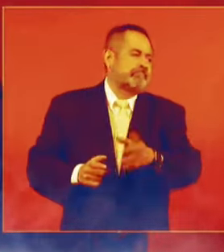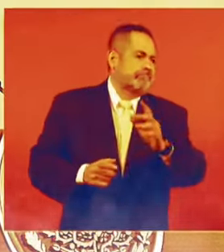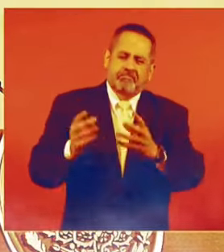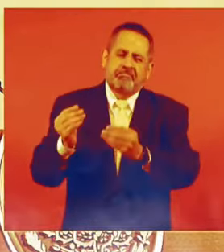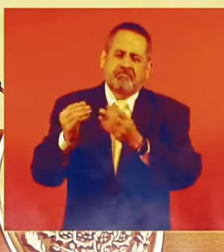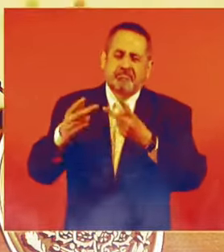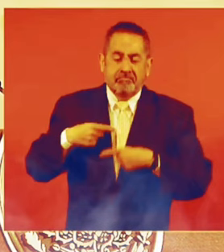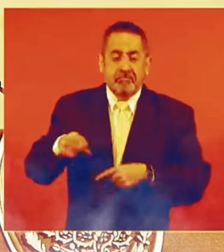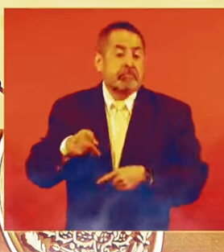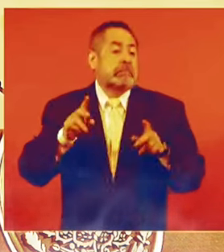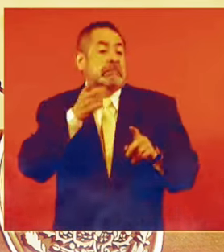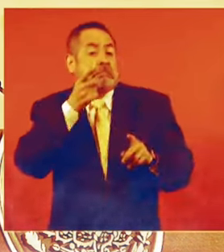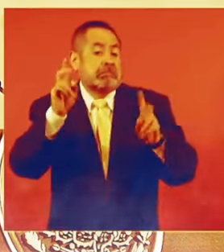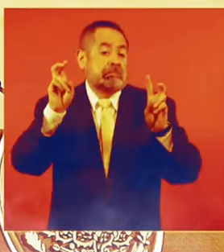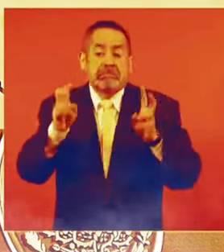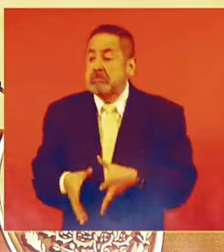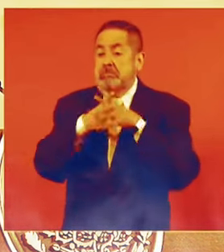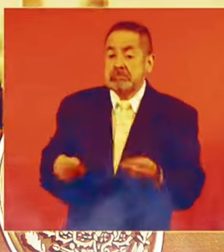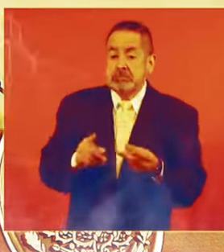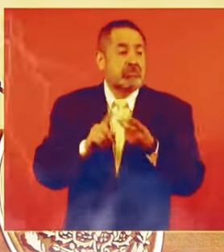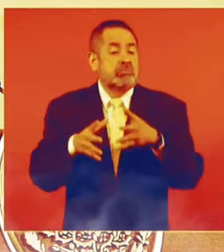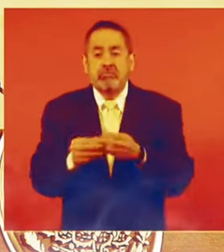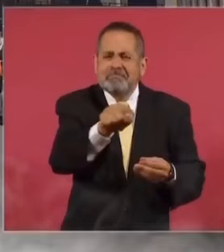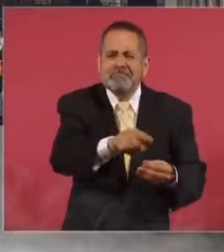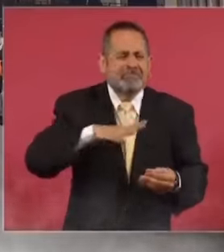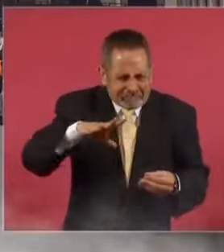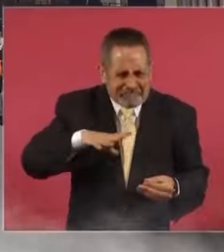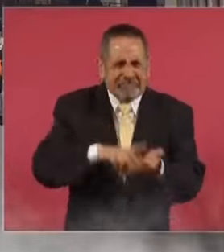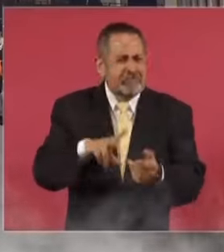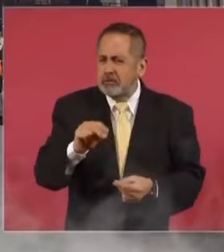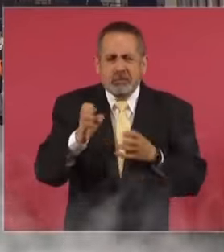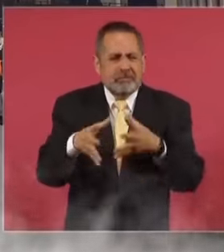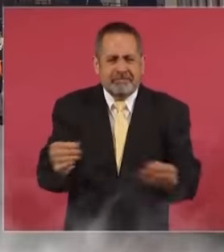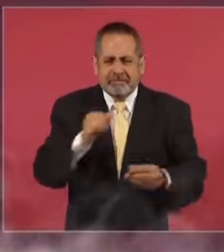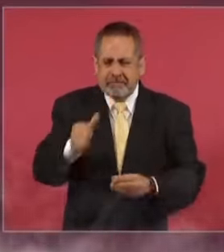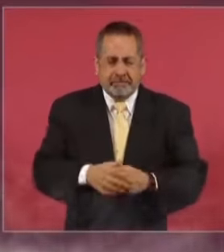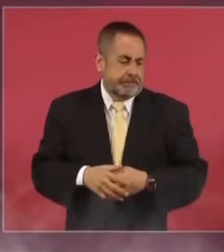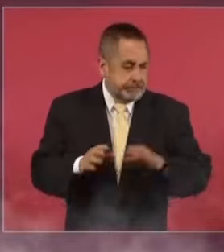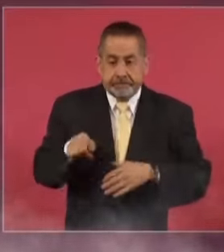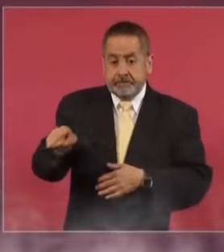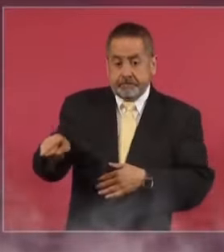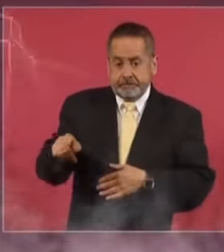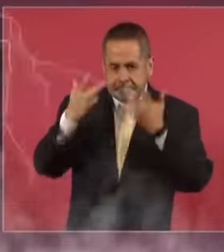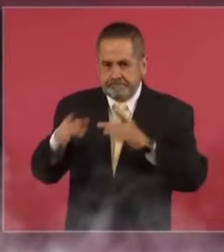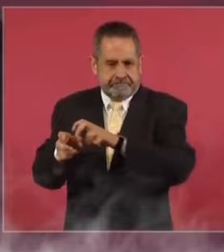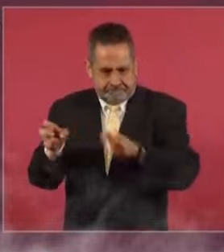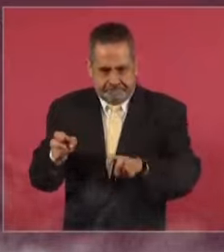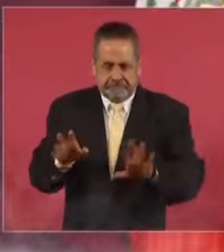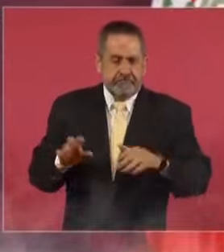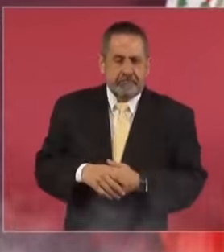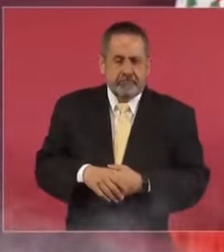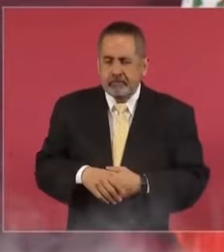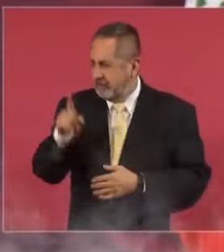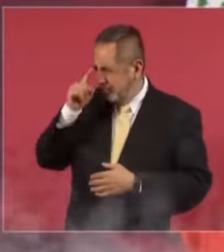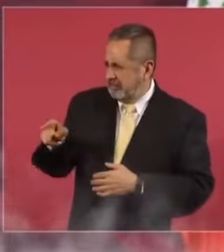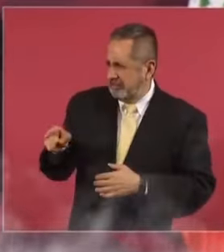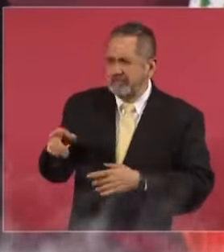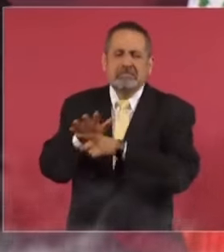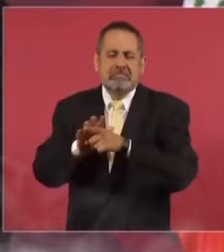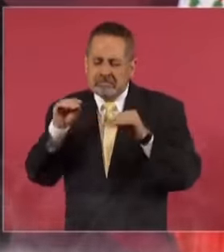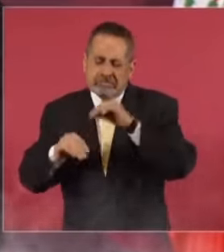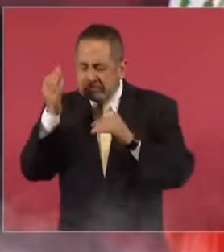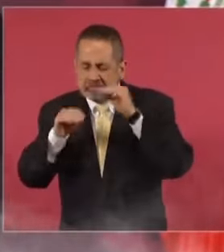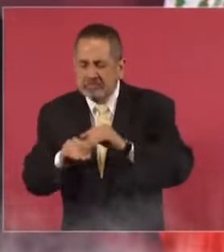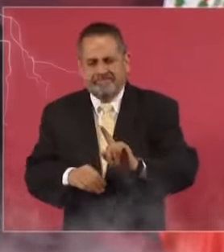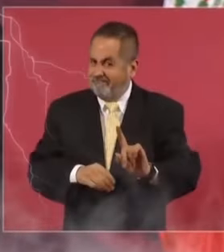muchos de los que supuestamente estaban desaparecidos. La señora se va y pensando que nosotros íbamos a manipular